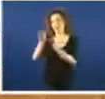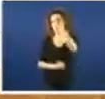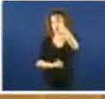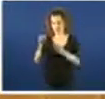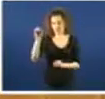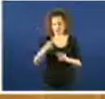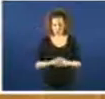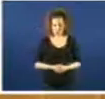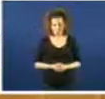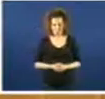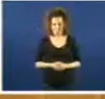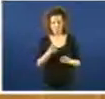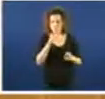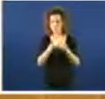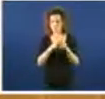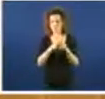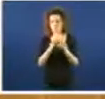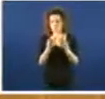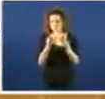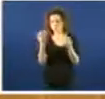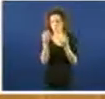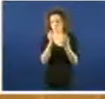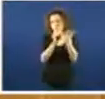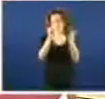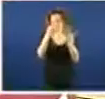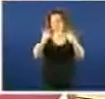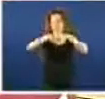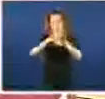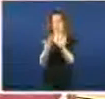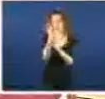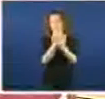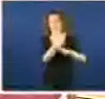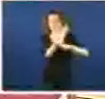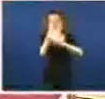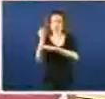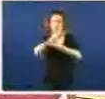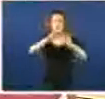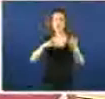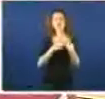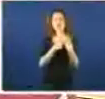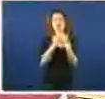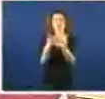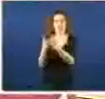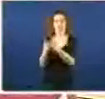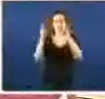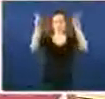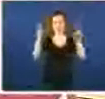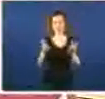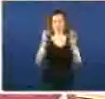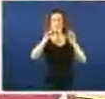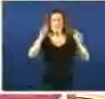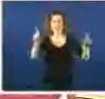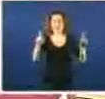Un enfoque integrador e coordinador de todas as administracións e institucións de Galicia é o que se necesita todas que están relacionadas con a